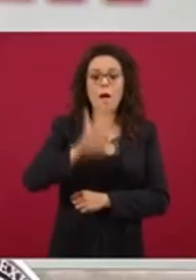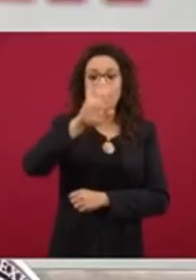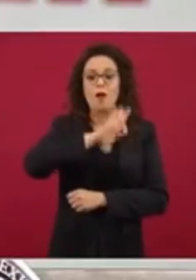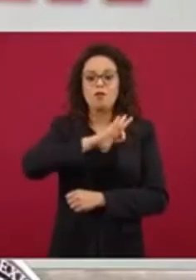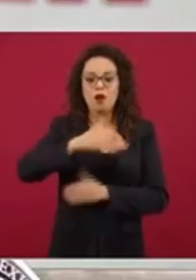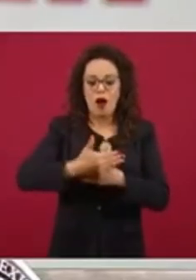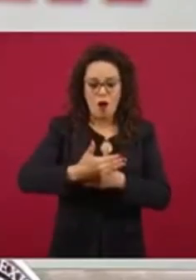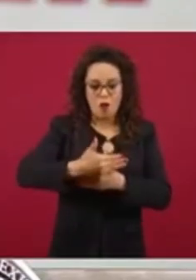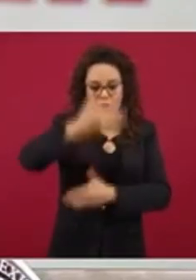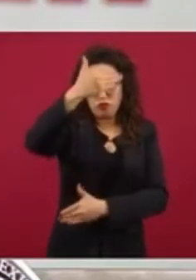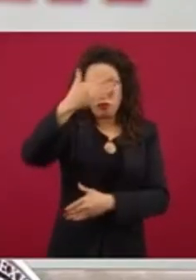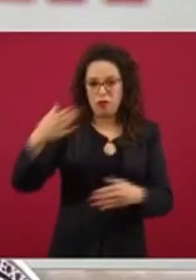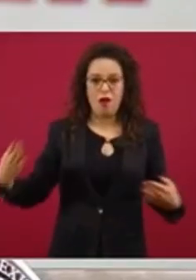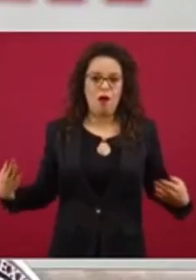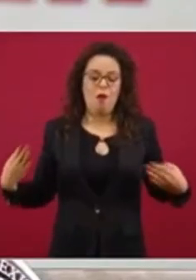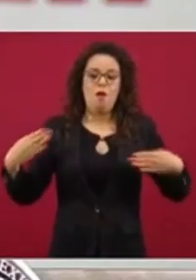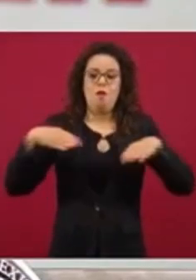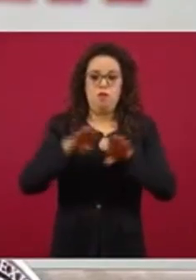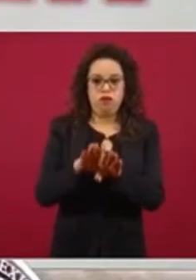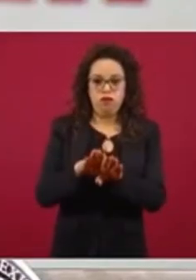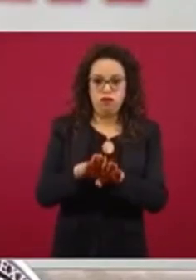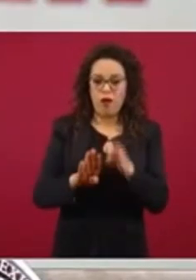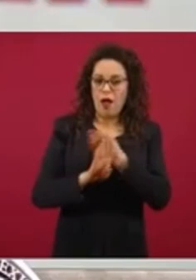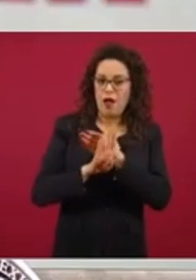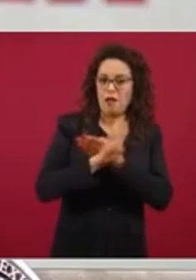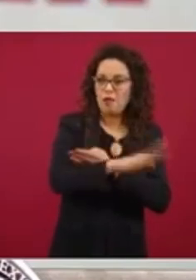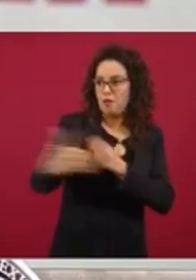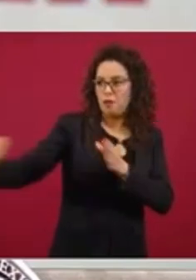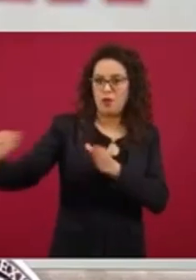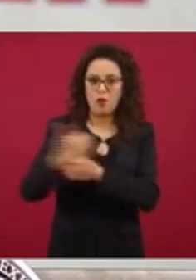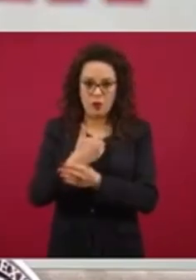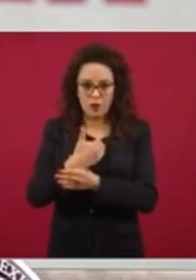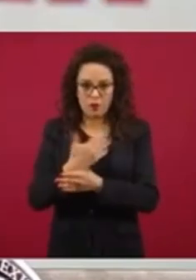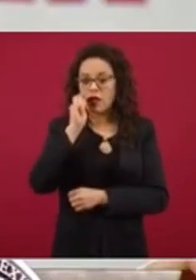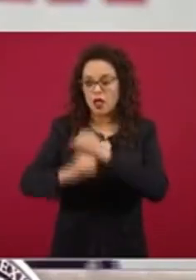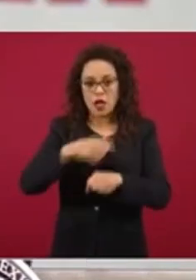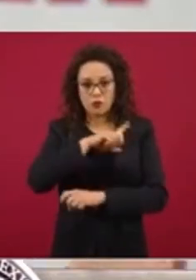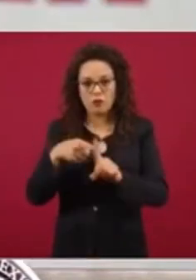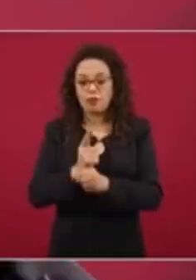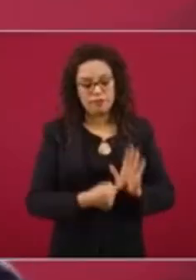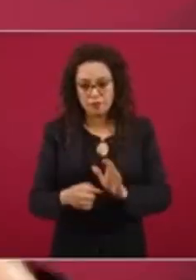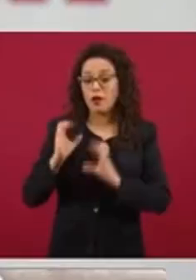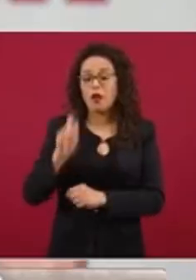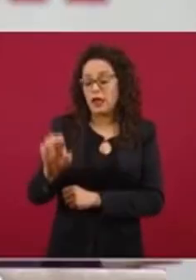o con cerrar los puertos aéreos o los puertos marítimos o los puertos terrestres.